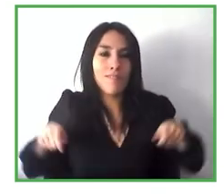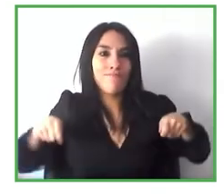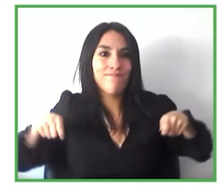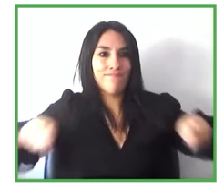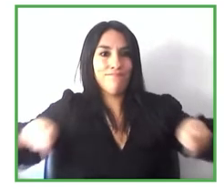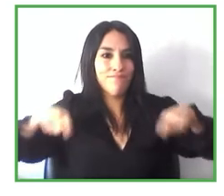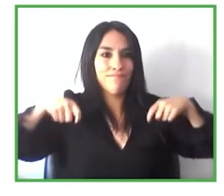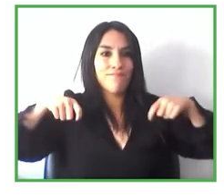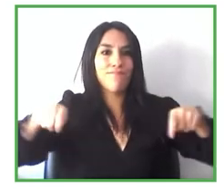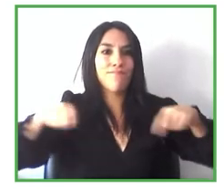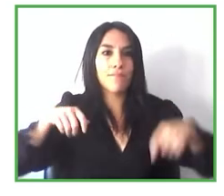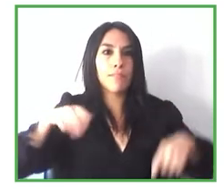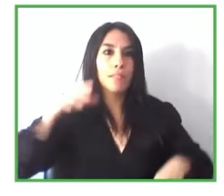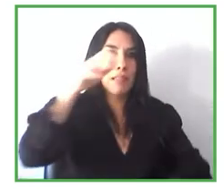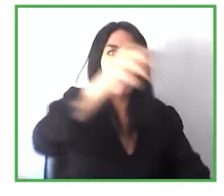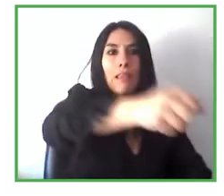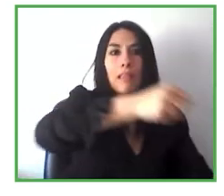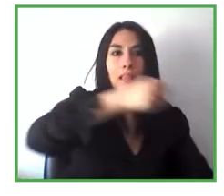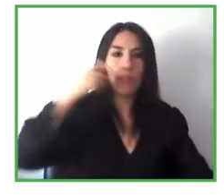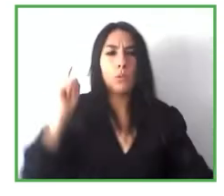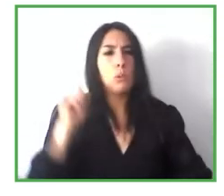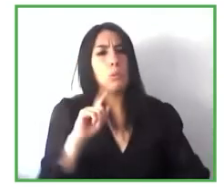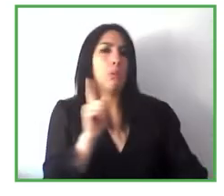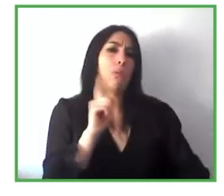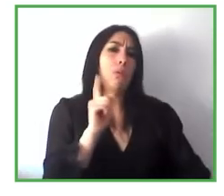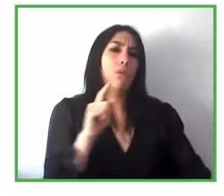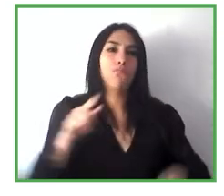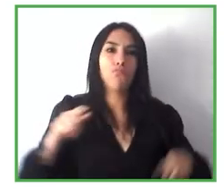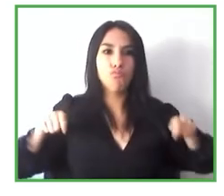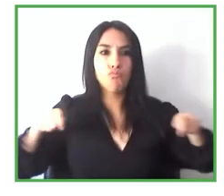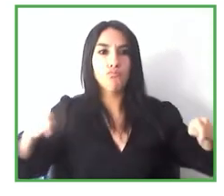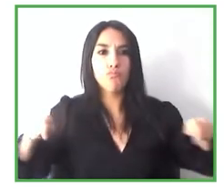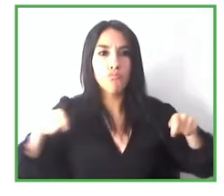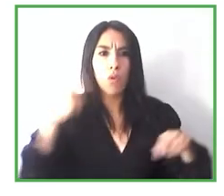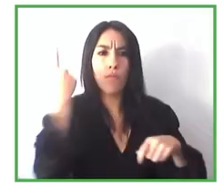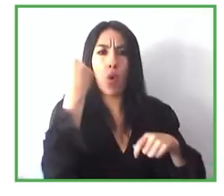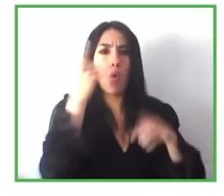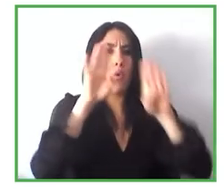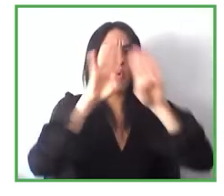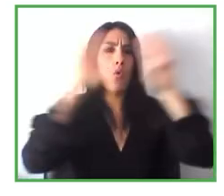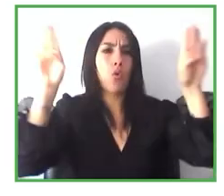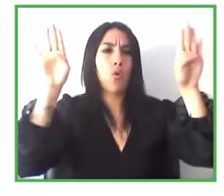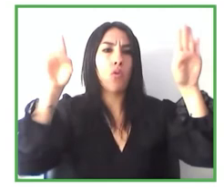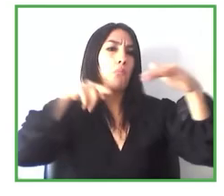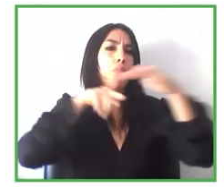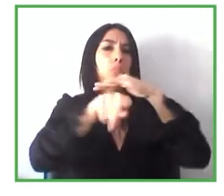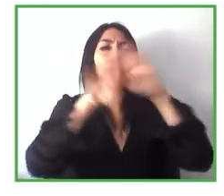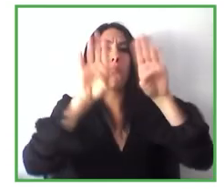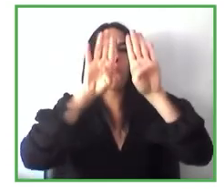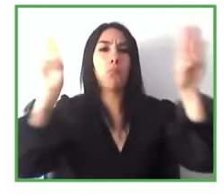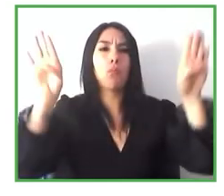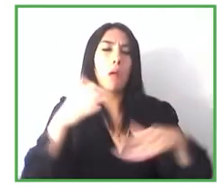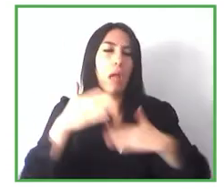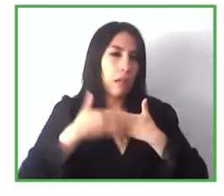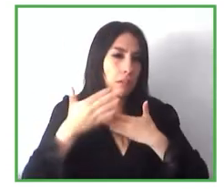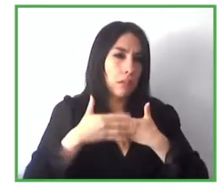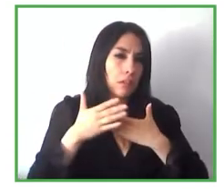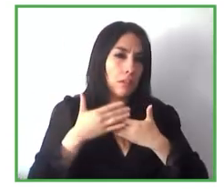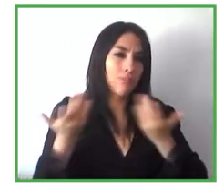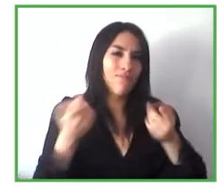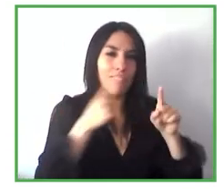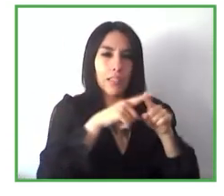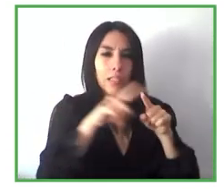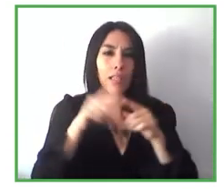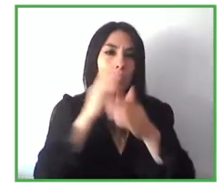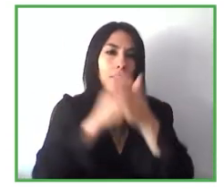accionamientos automáticos estas guías automáticas y también con esa detección de presencia en las inmediaciones de